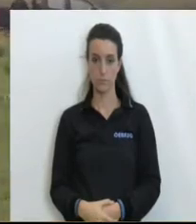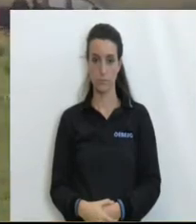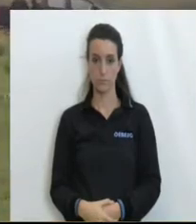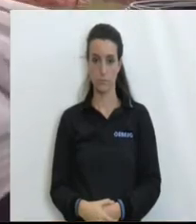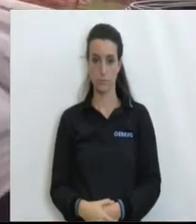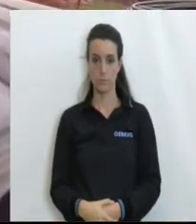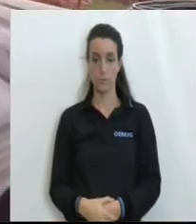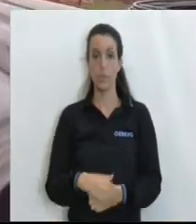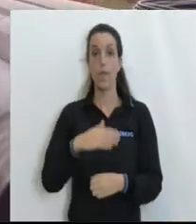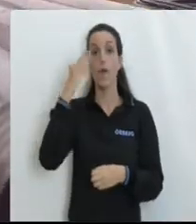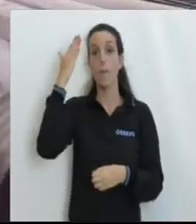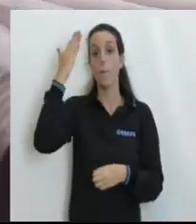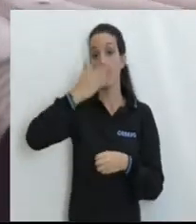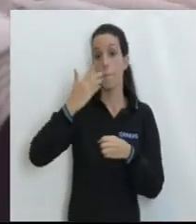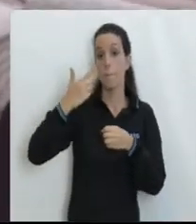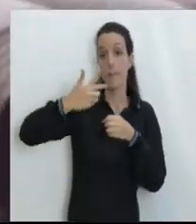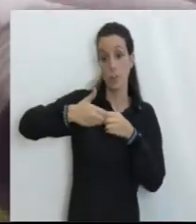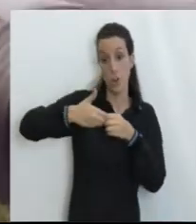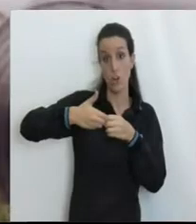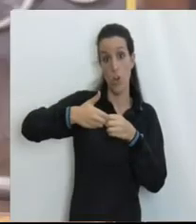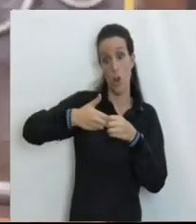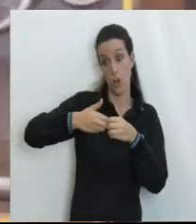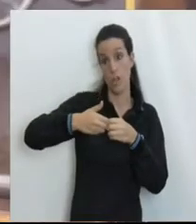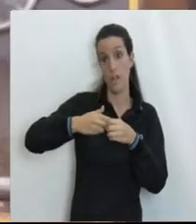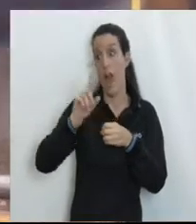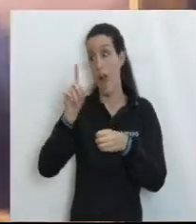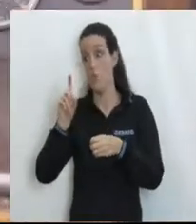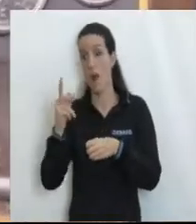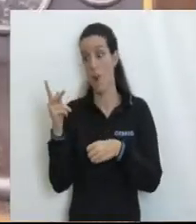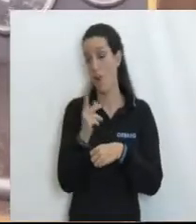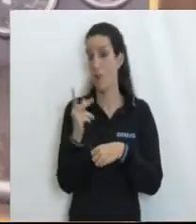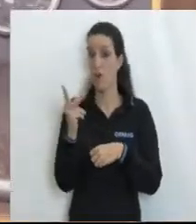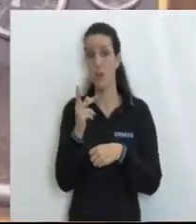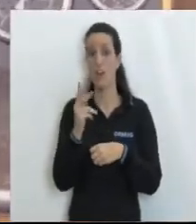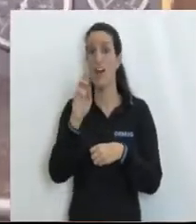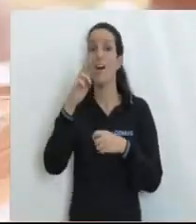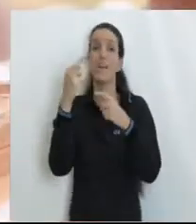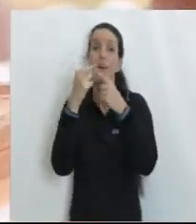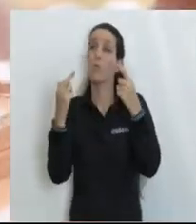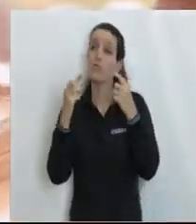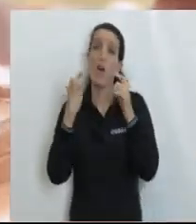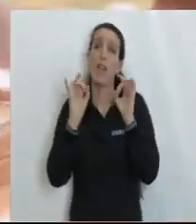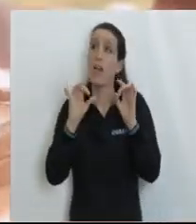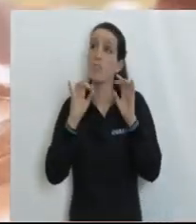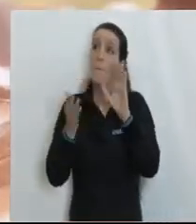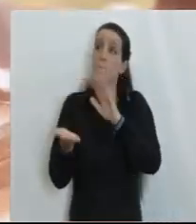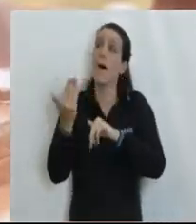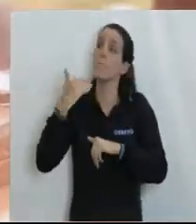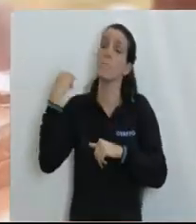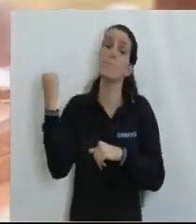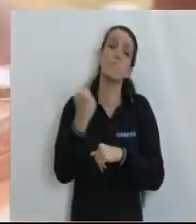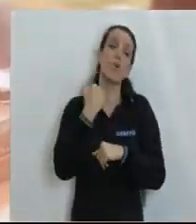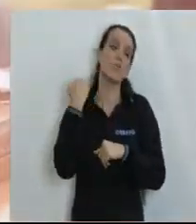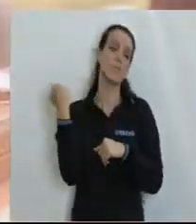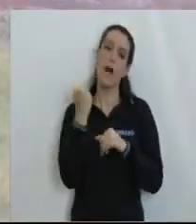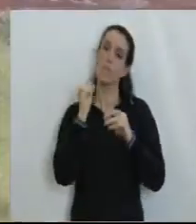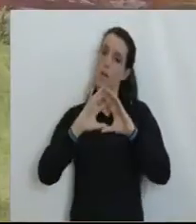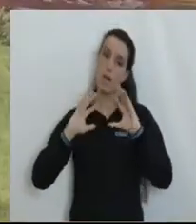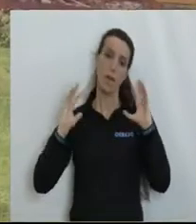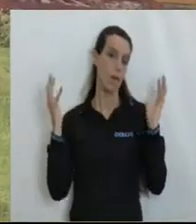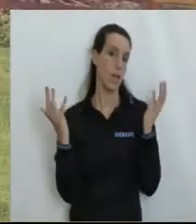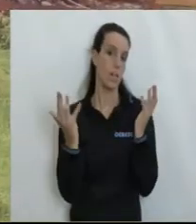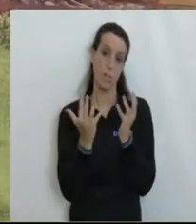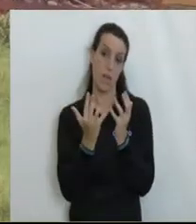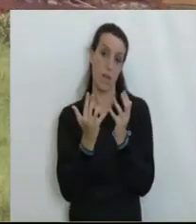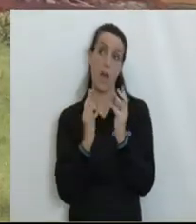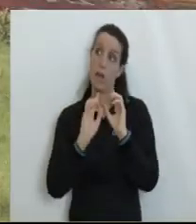El petróleo con el agua representa Uno de los recursos minerales más importantes Que tiene la tierra Y